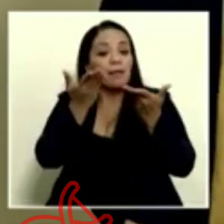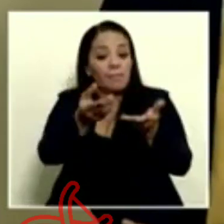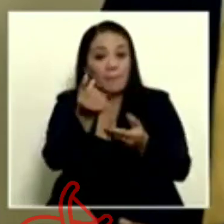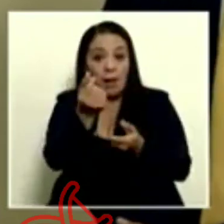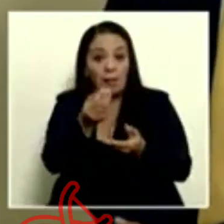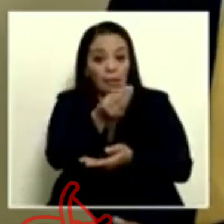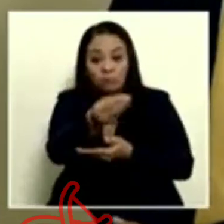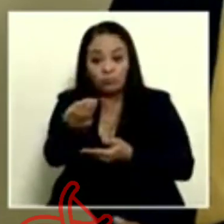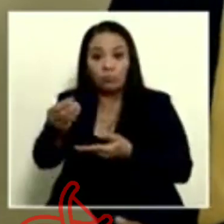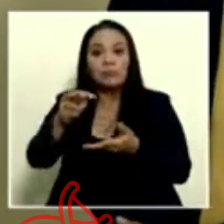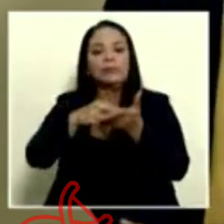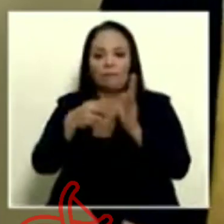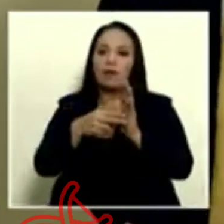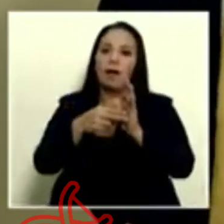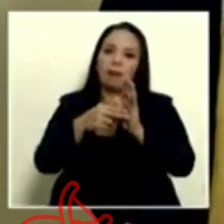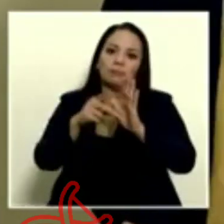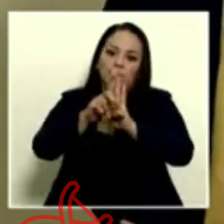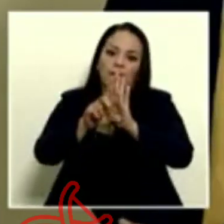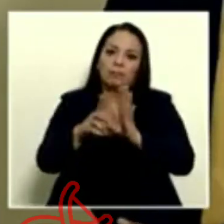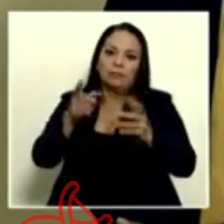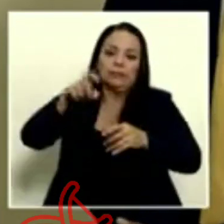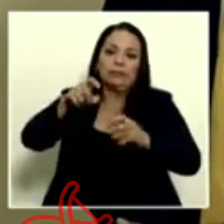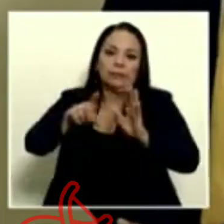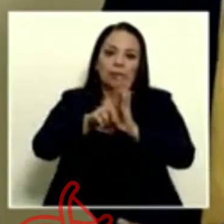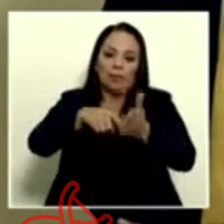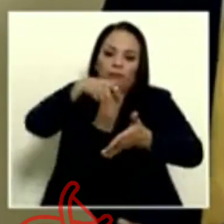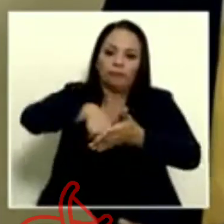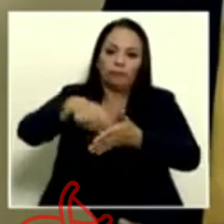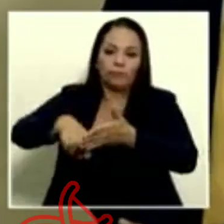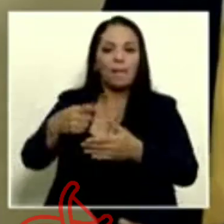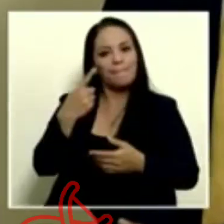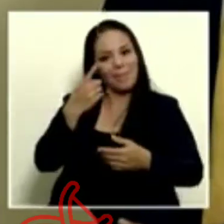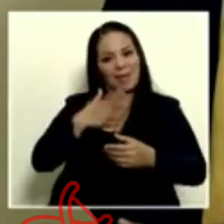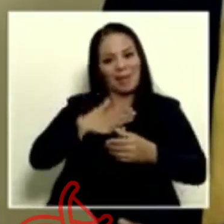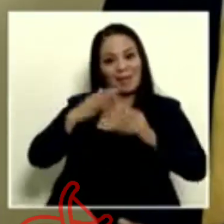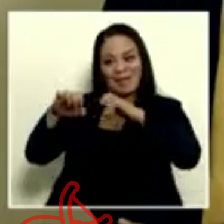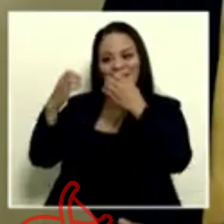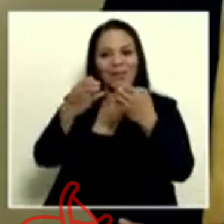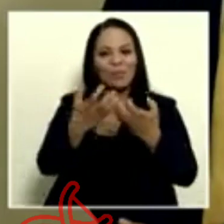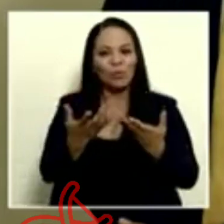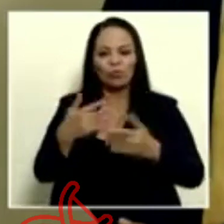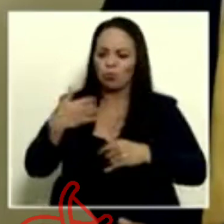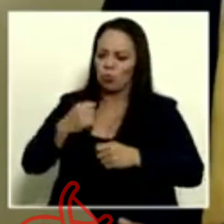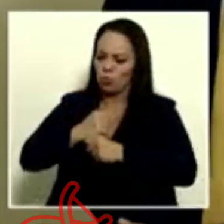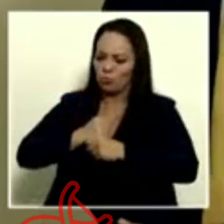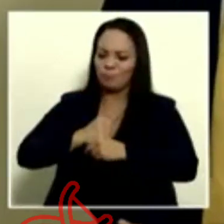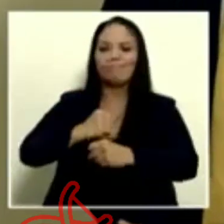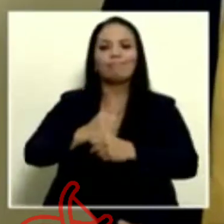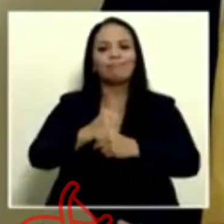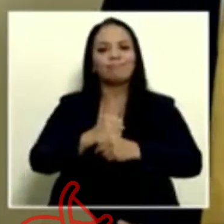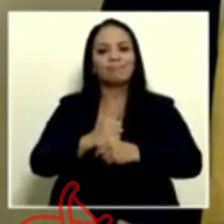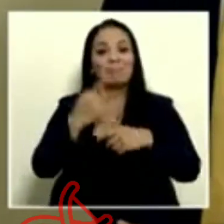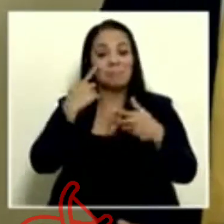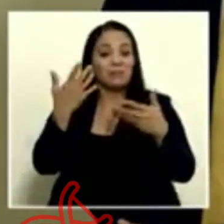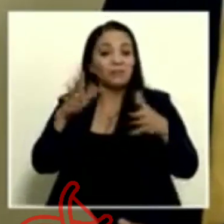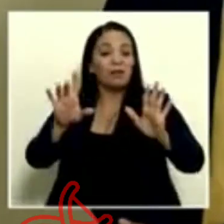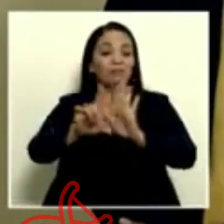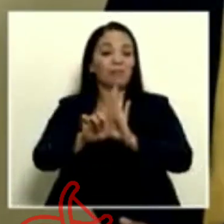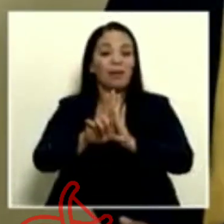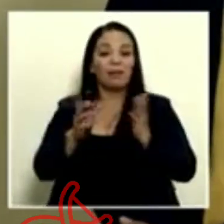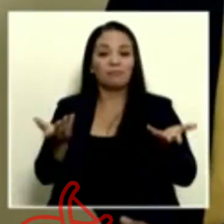Vean qué rápido trabajan los equipos, que ya la ley la estamos